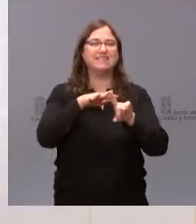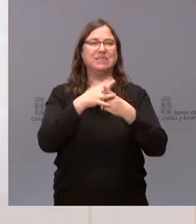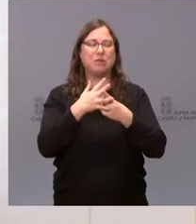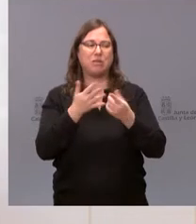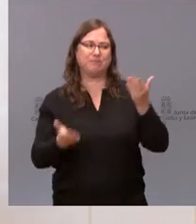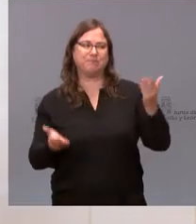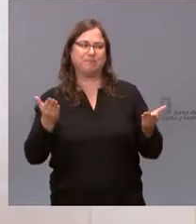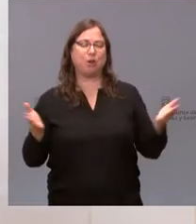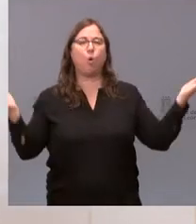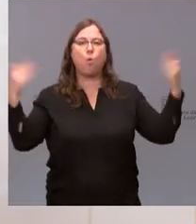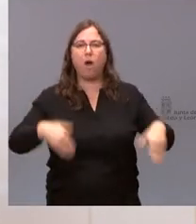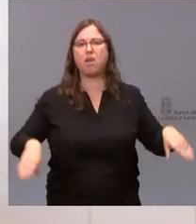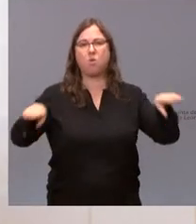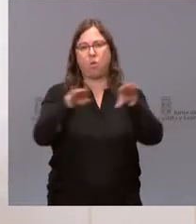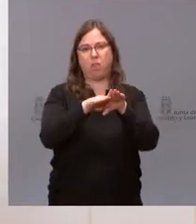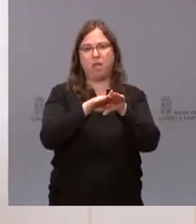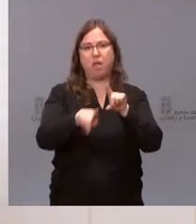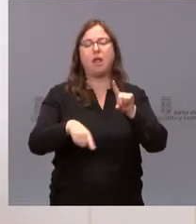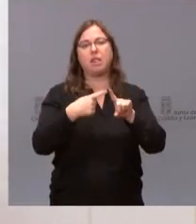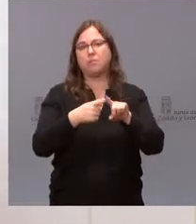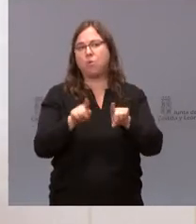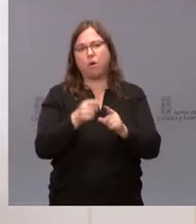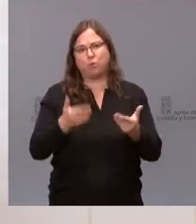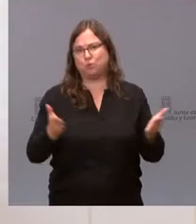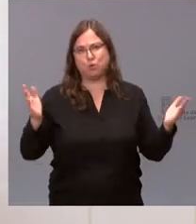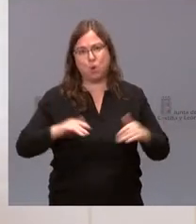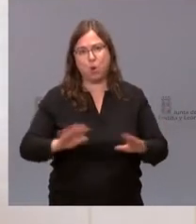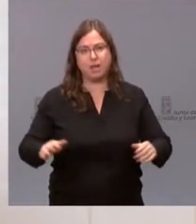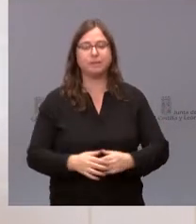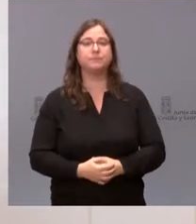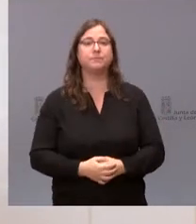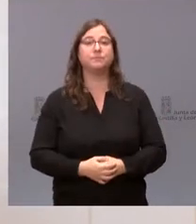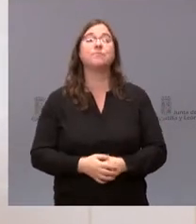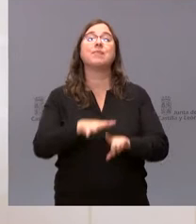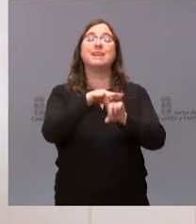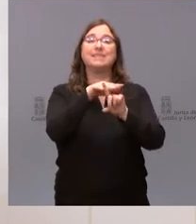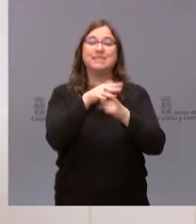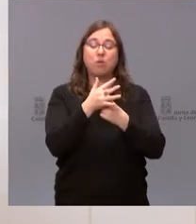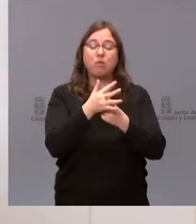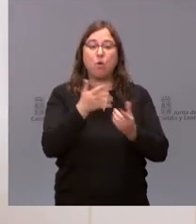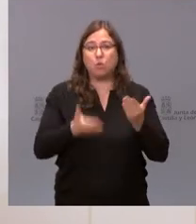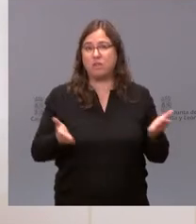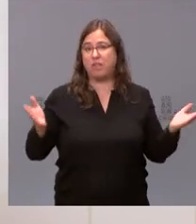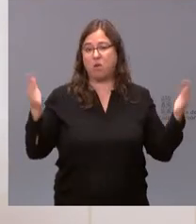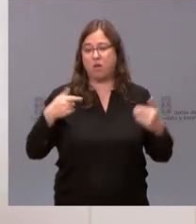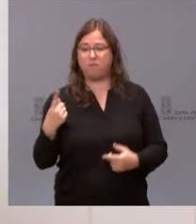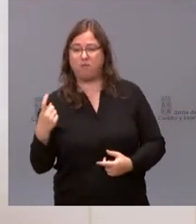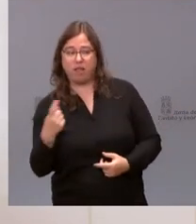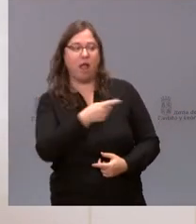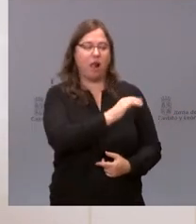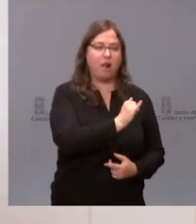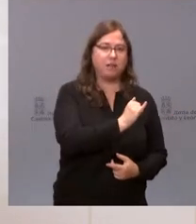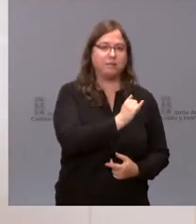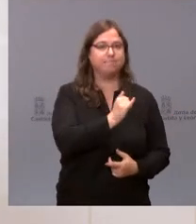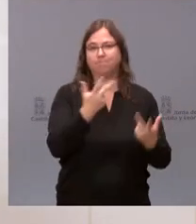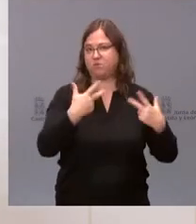desigualdad, aparte de que era una clara injusticia. Pues bien, esta situación de injusticia y desigualdad se